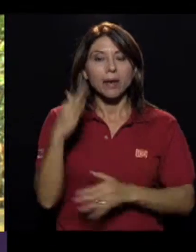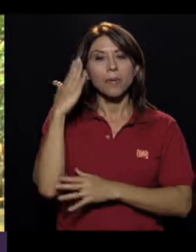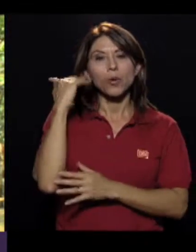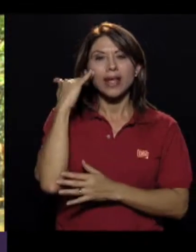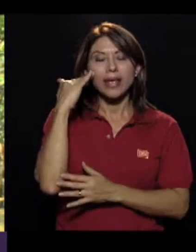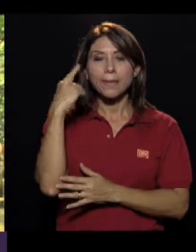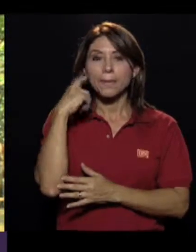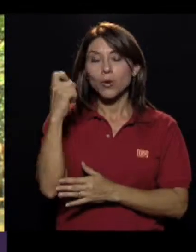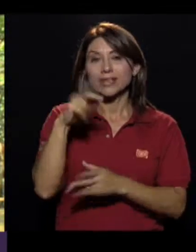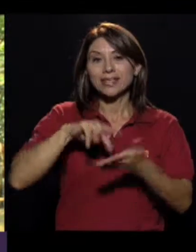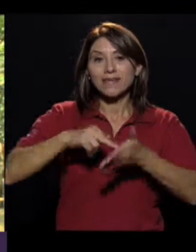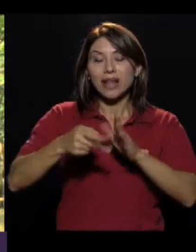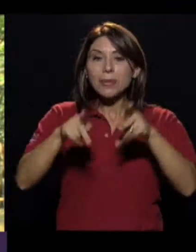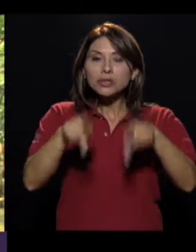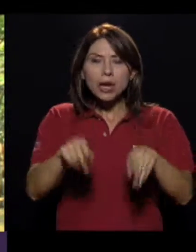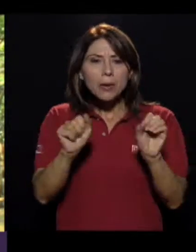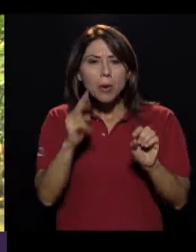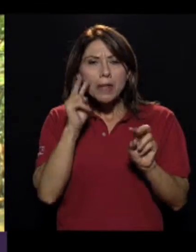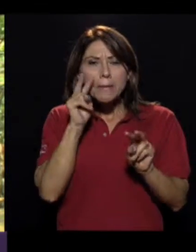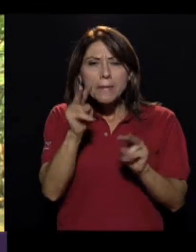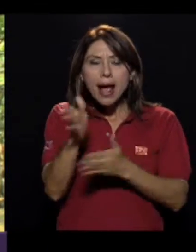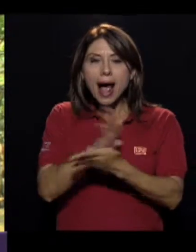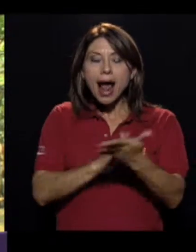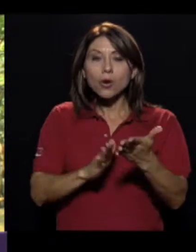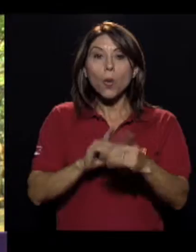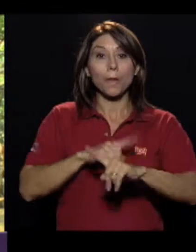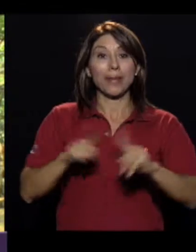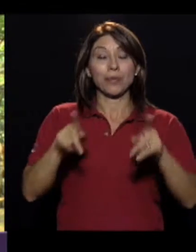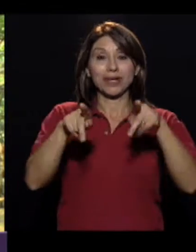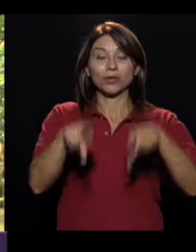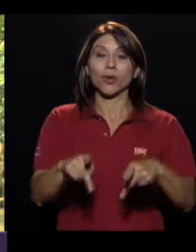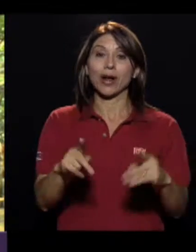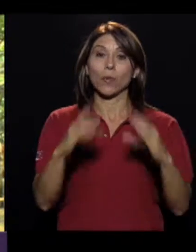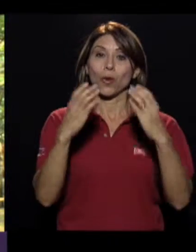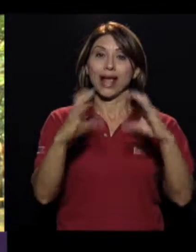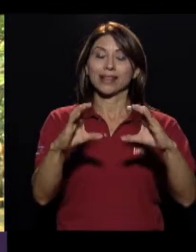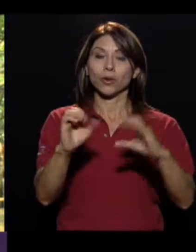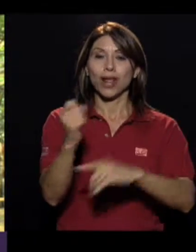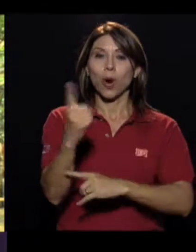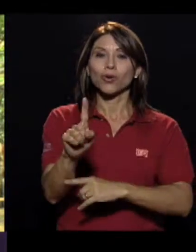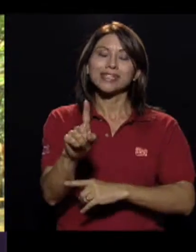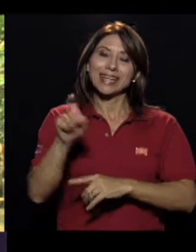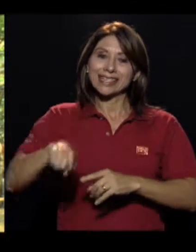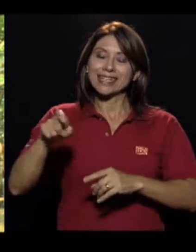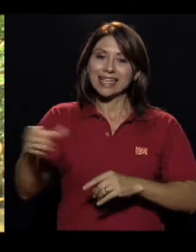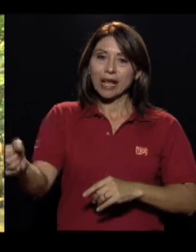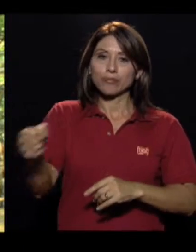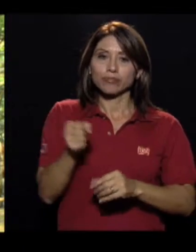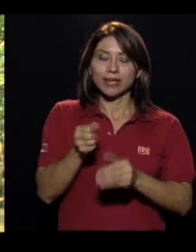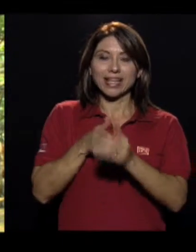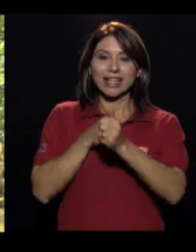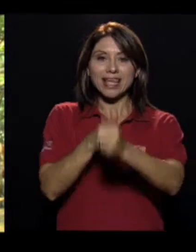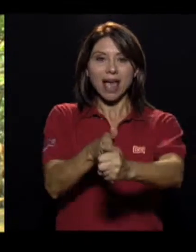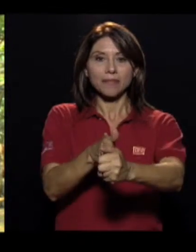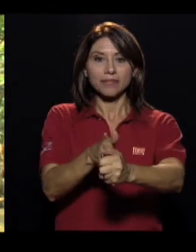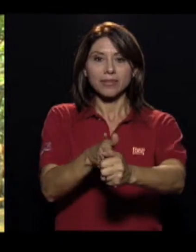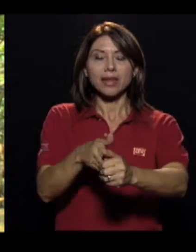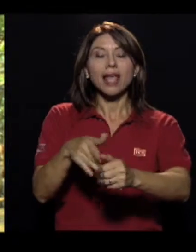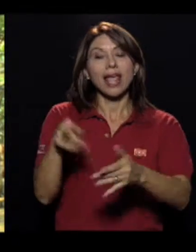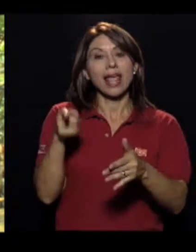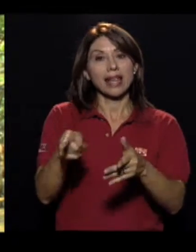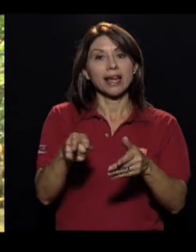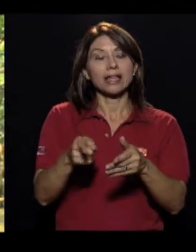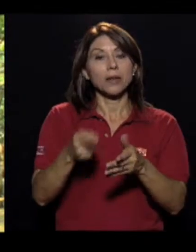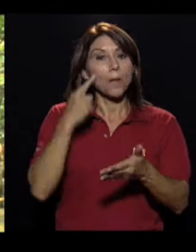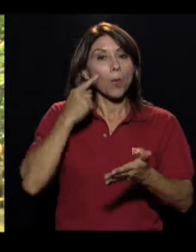grado de visibilidad, pero en el caso del 11 sí tiene que haber un guía estrictamente, tanto en las pruebas